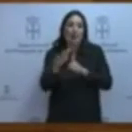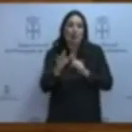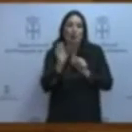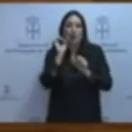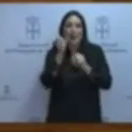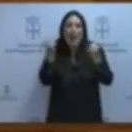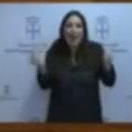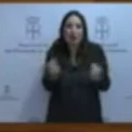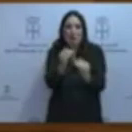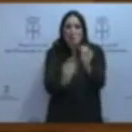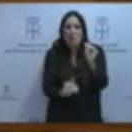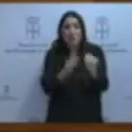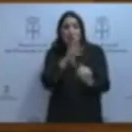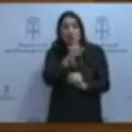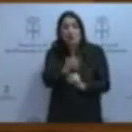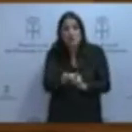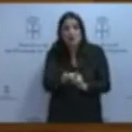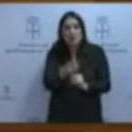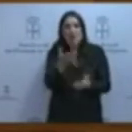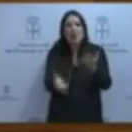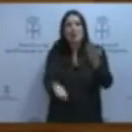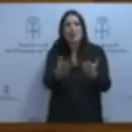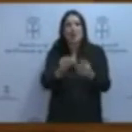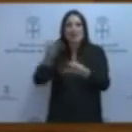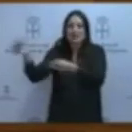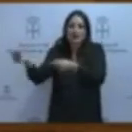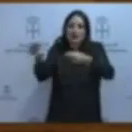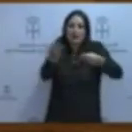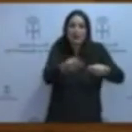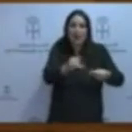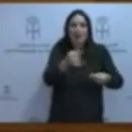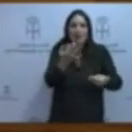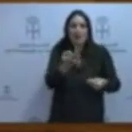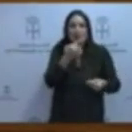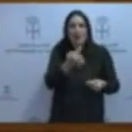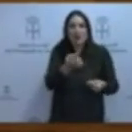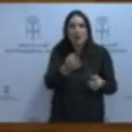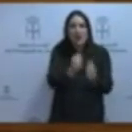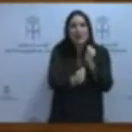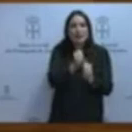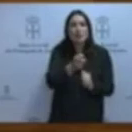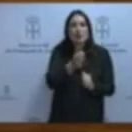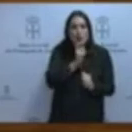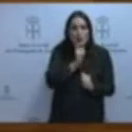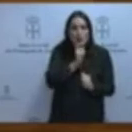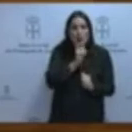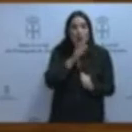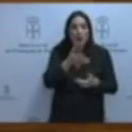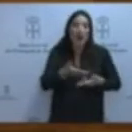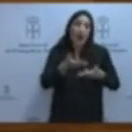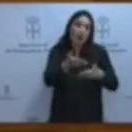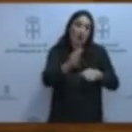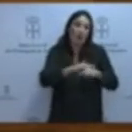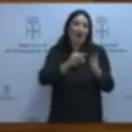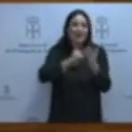Porque también van a venir una serie de evaluaciones externas encargadas de decir de qué se tiene que examinar o no, para ayudar precisamente a que el sistema de